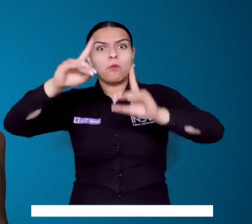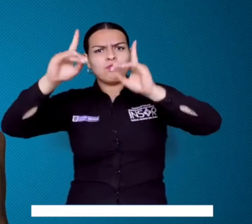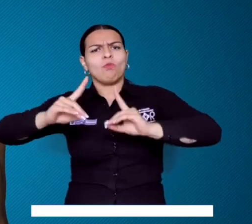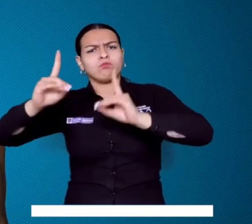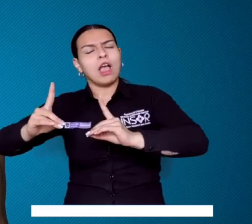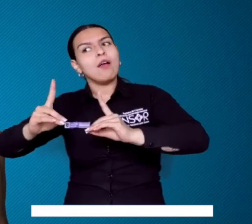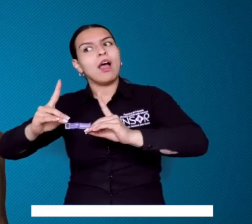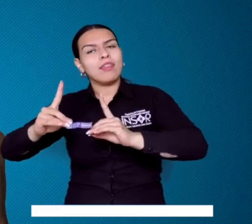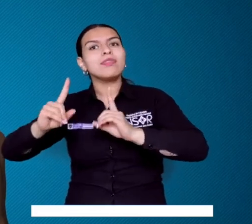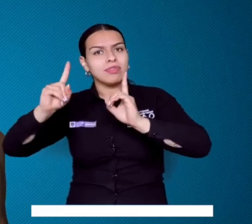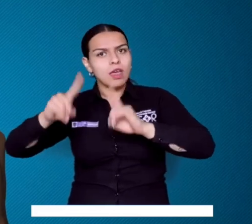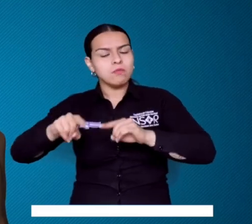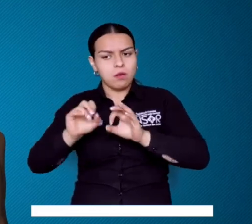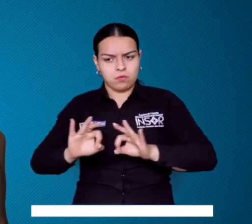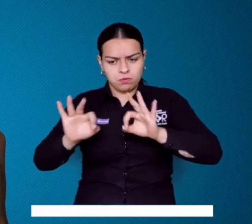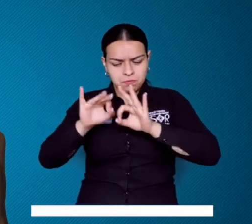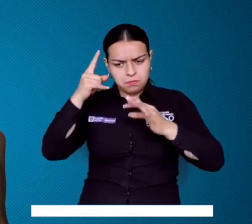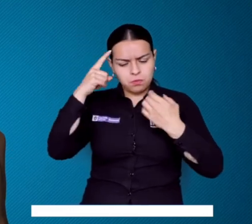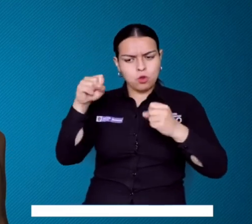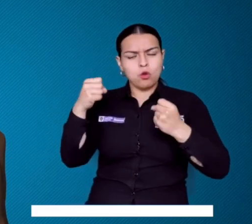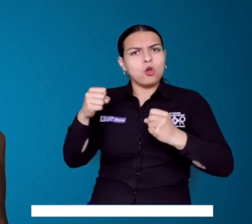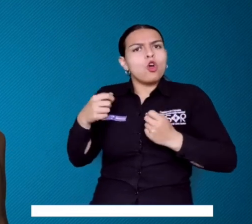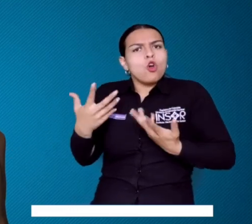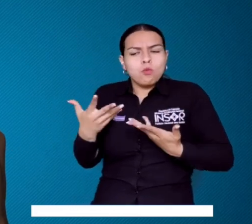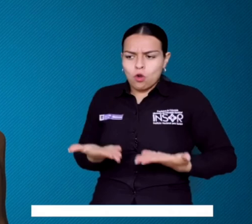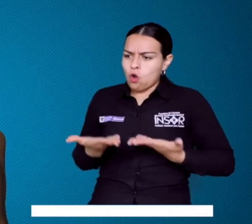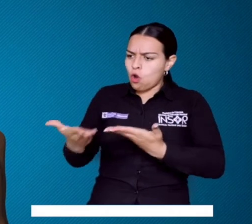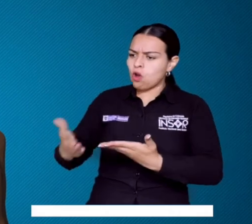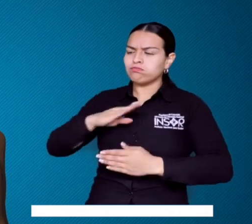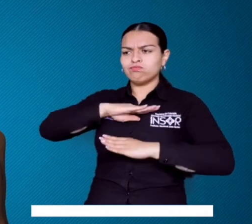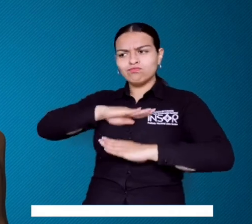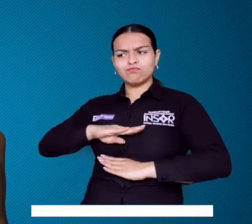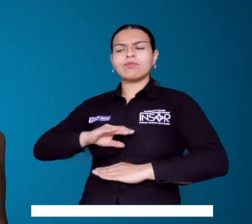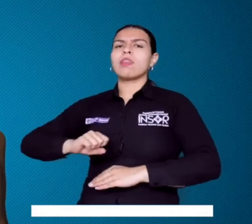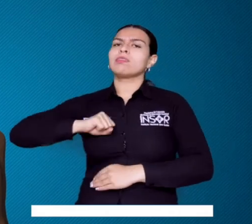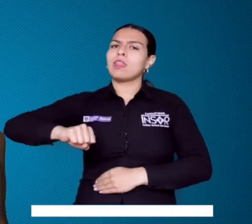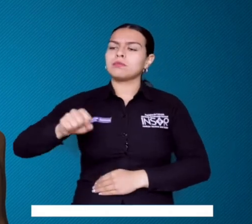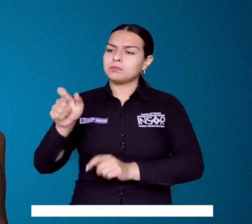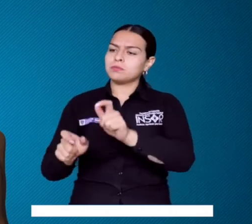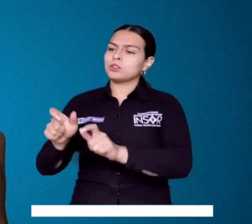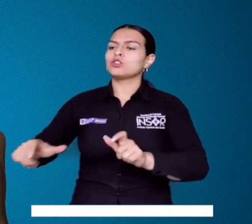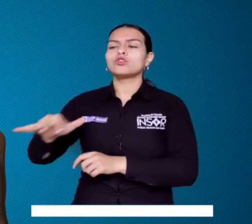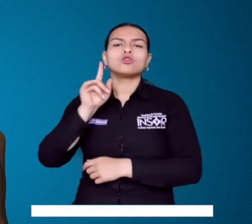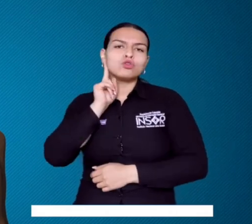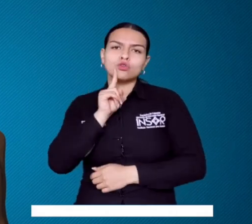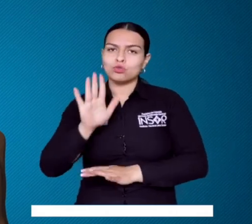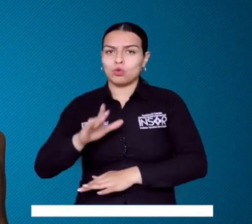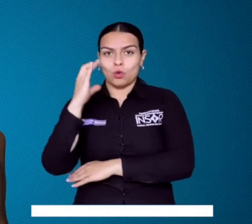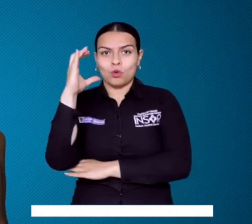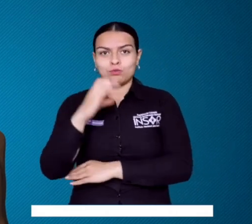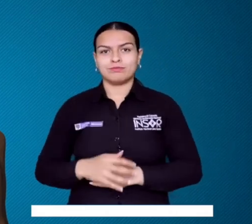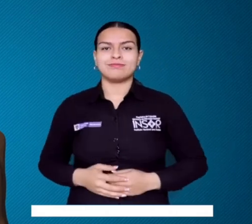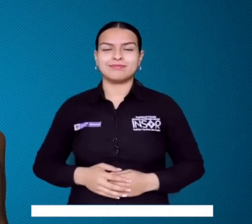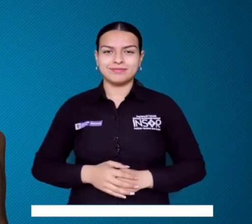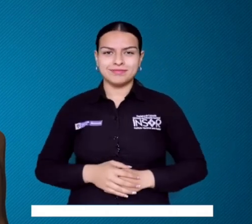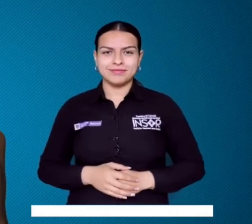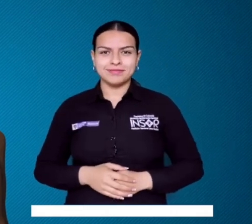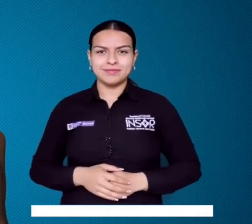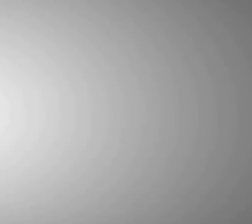disposición del público, de aquellos que toman decisiones, pero también de aquellos que están preocupados por el acceso y la garantía de los derechos de la población sorda de nuestro país.